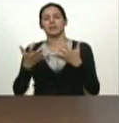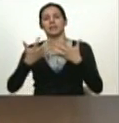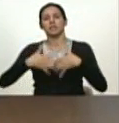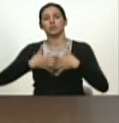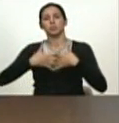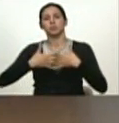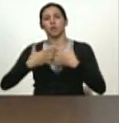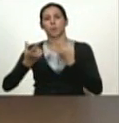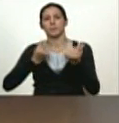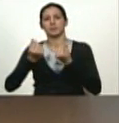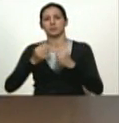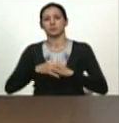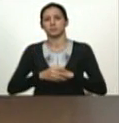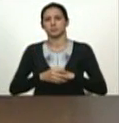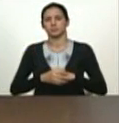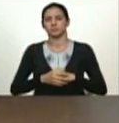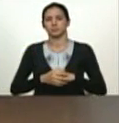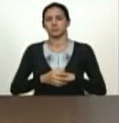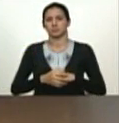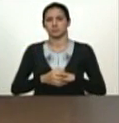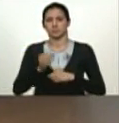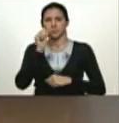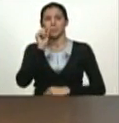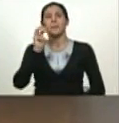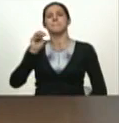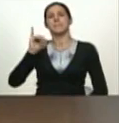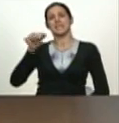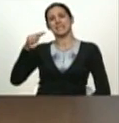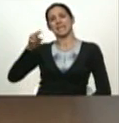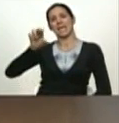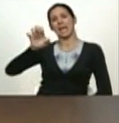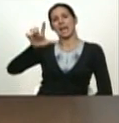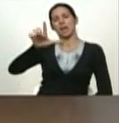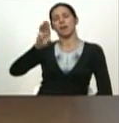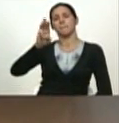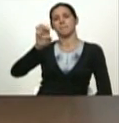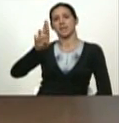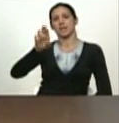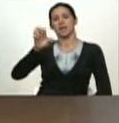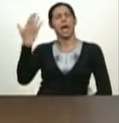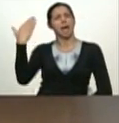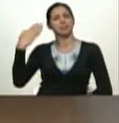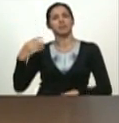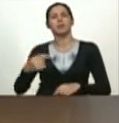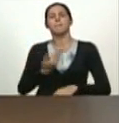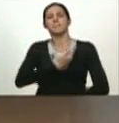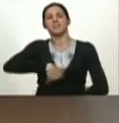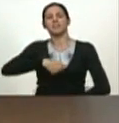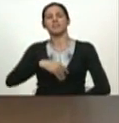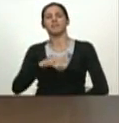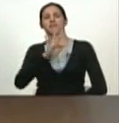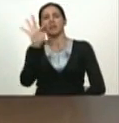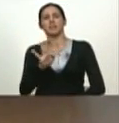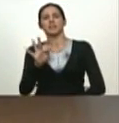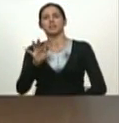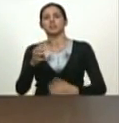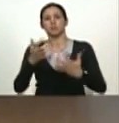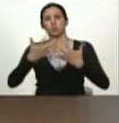compañero Miguel Pérez Abad que viene de ser presidente de Fede Industria bienvenido compañero